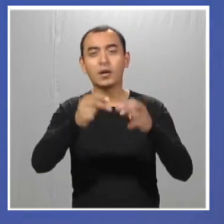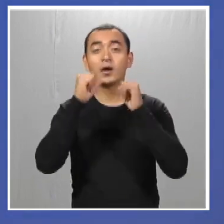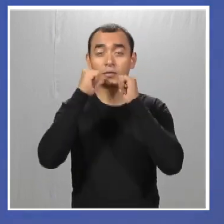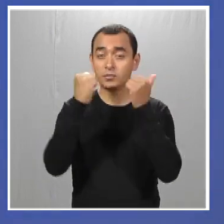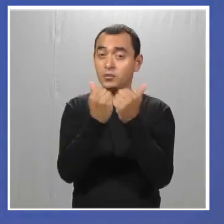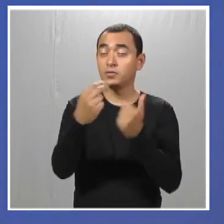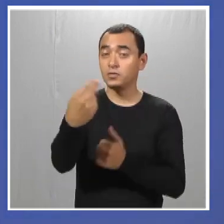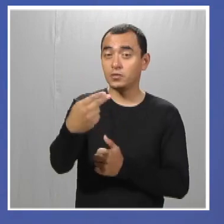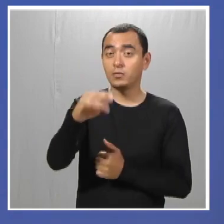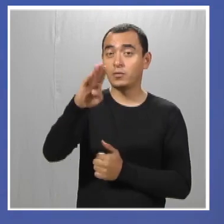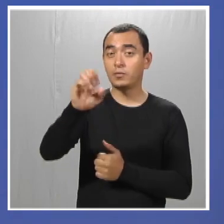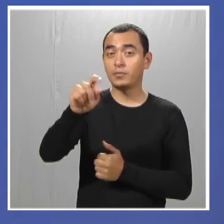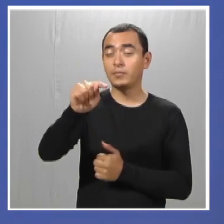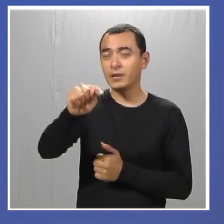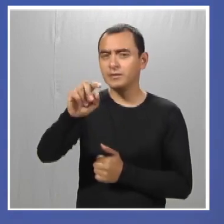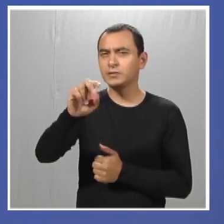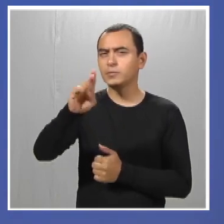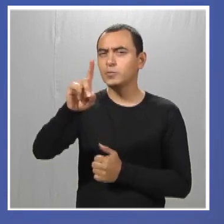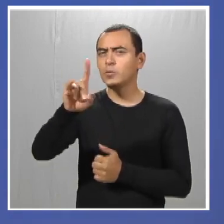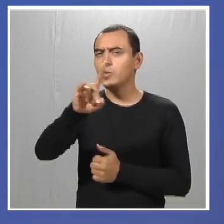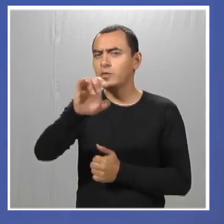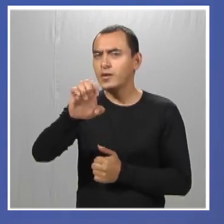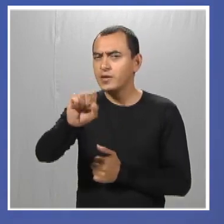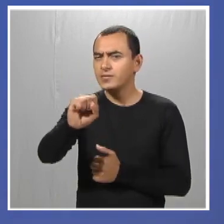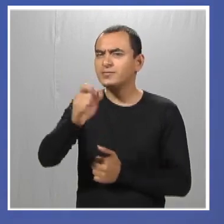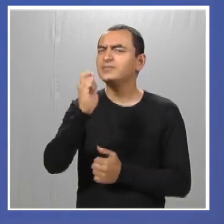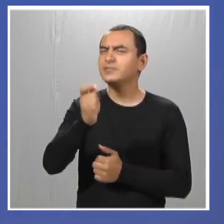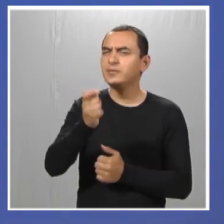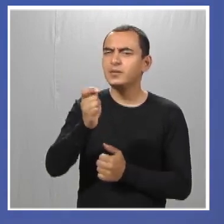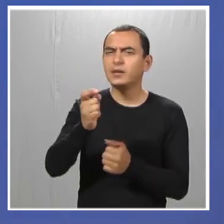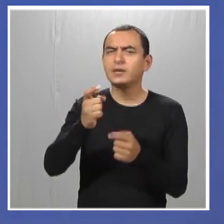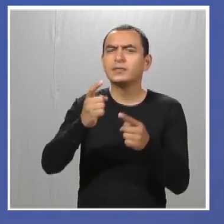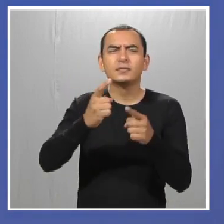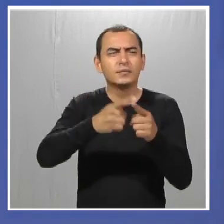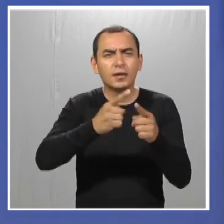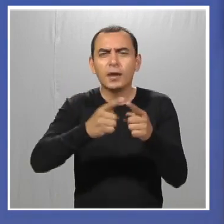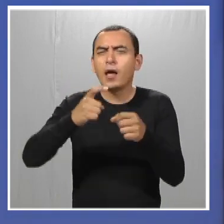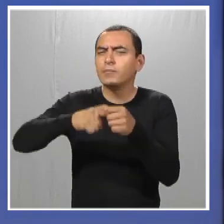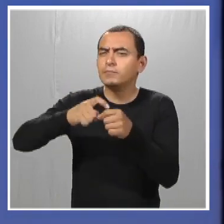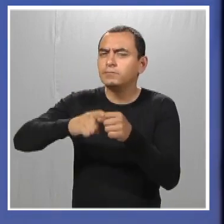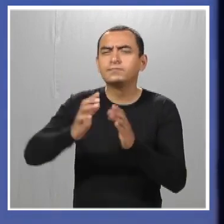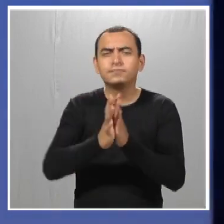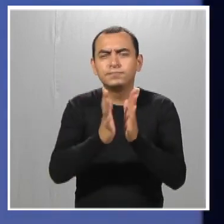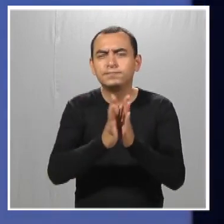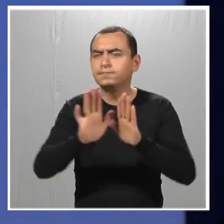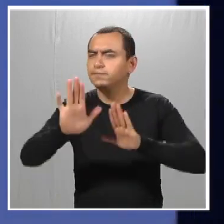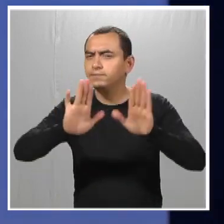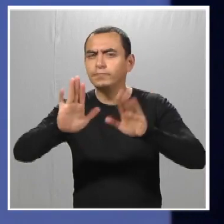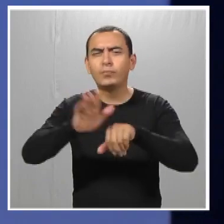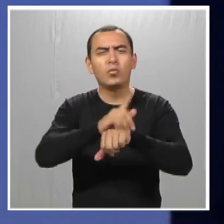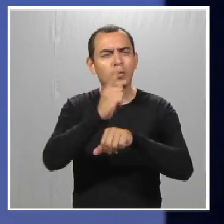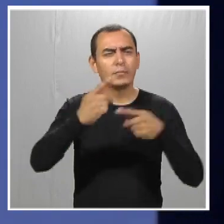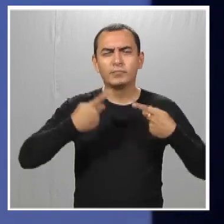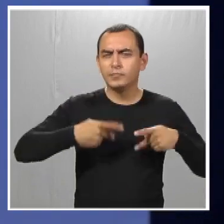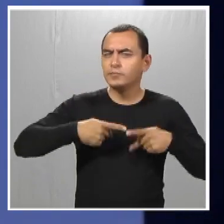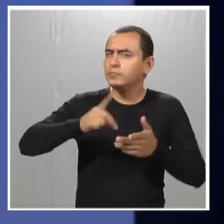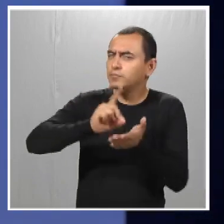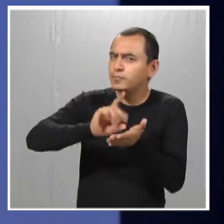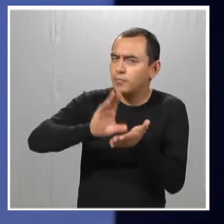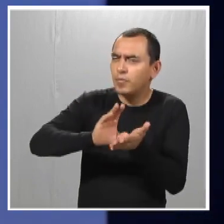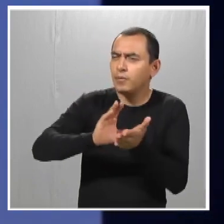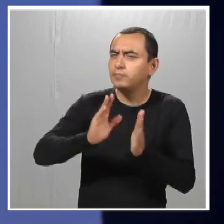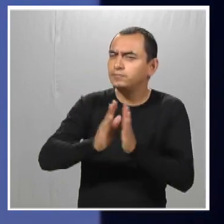una asociación llamada Best Buddies. ¿De qué trata? ¿Quiénes están dentro de? ¿Por qué se involucran con personas con